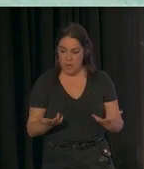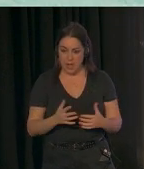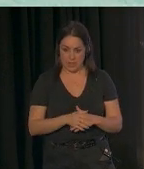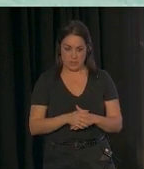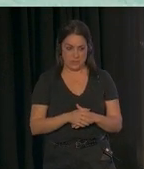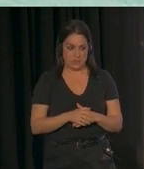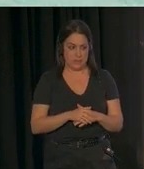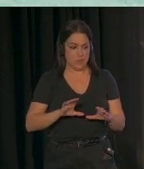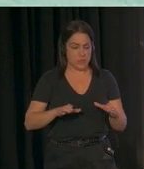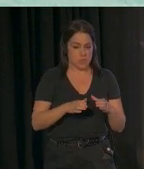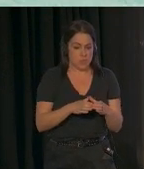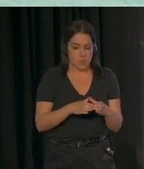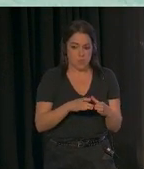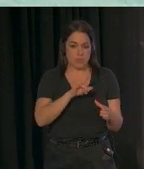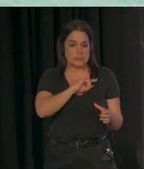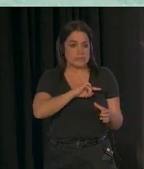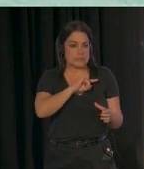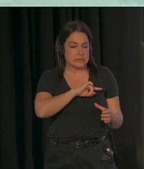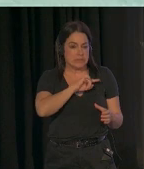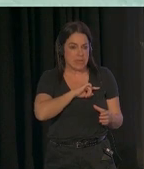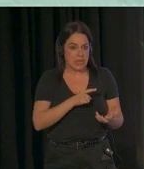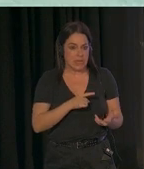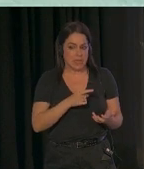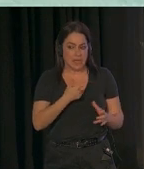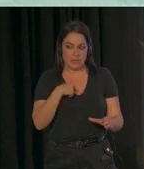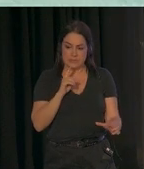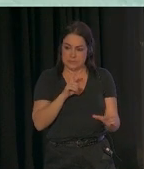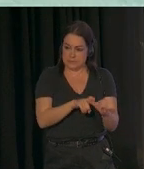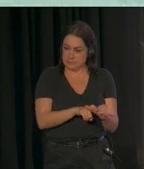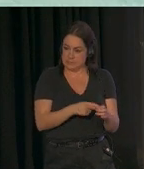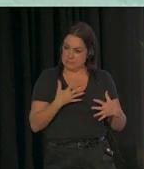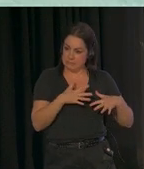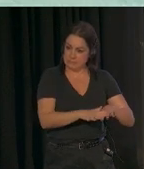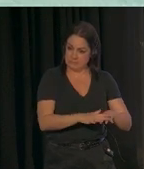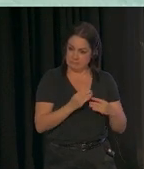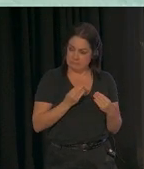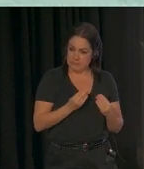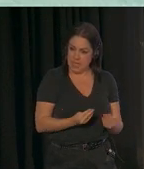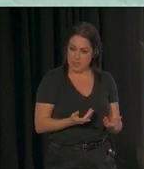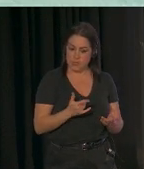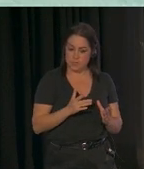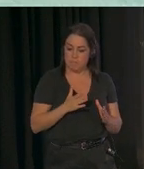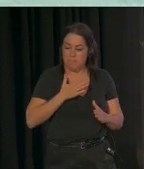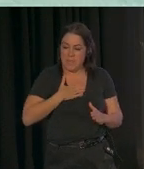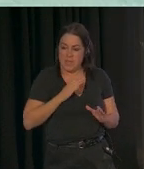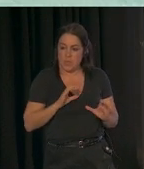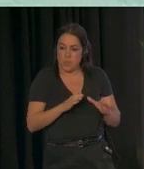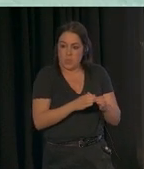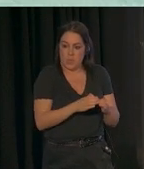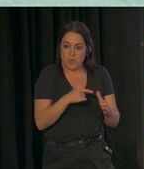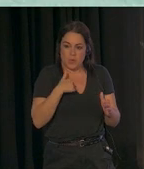en el que realmente sentían que pertenecían a ese grupo. Esa sensación de pertenencia que era su grupo. Y que no tenían que